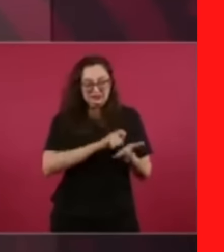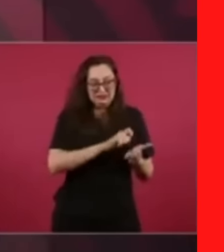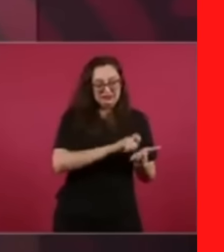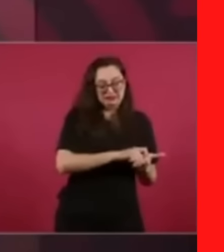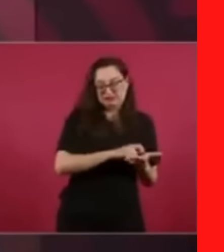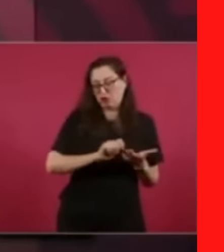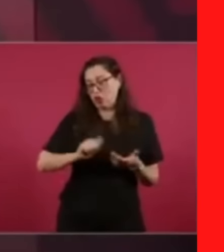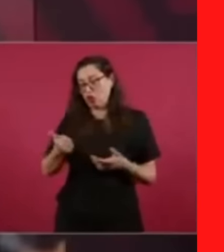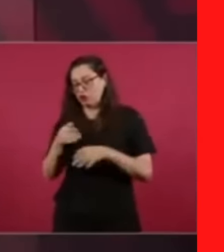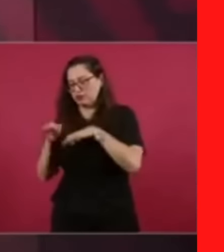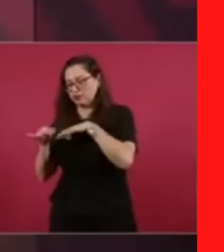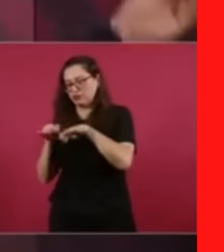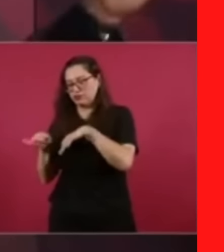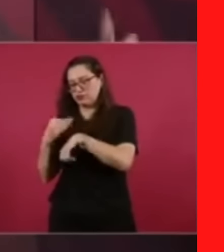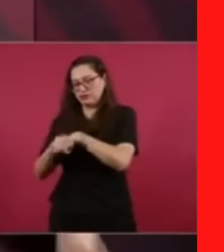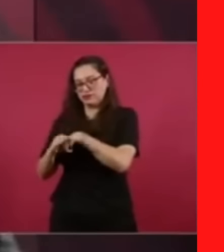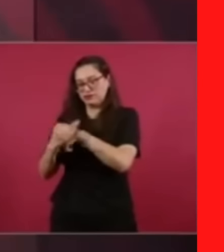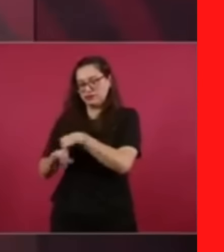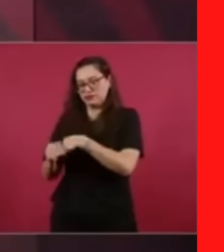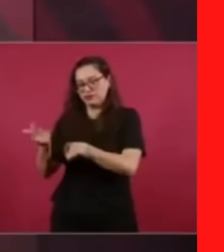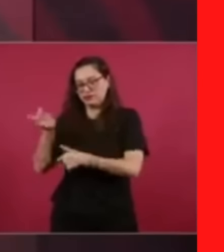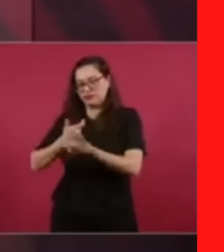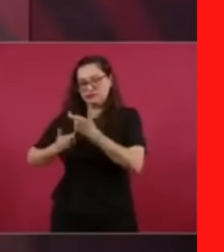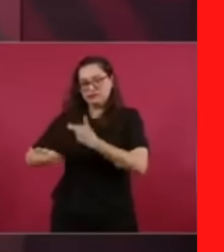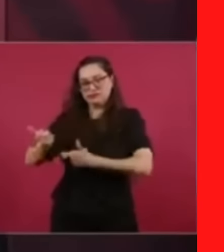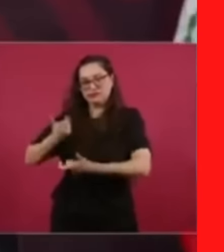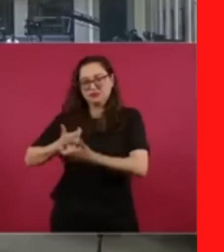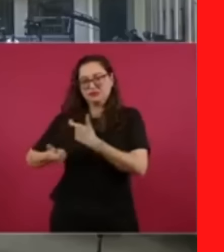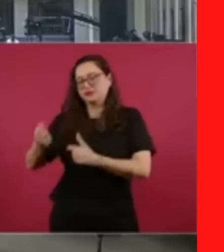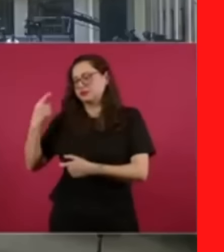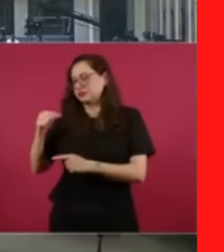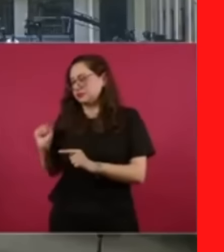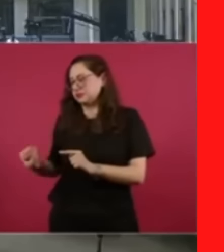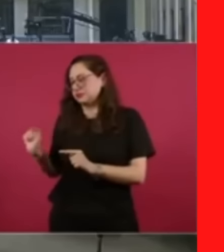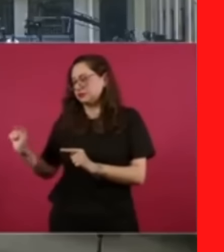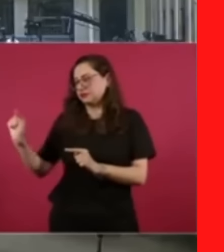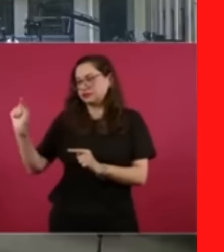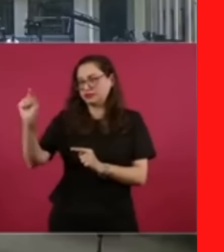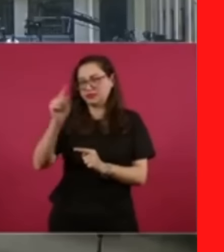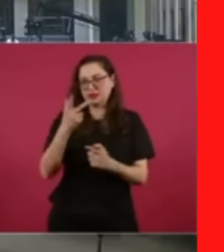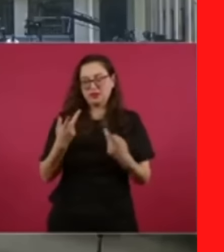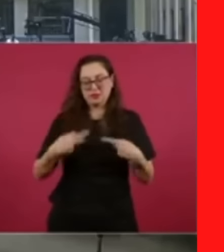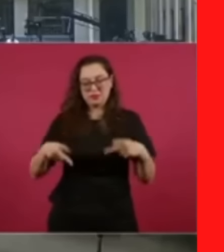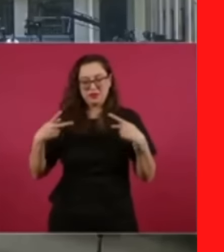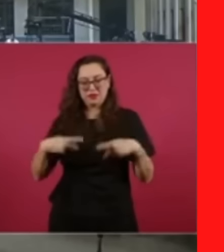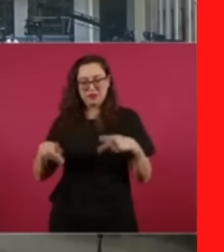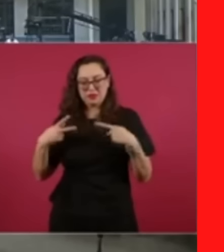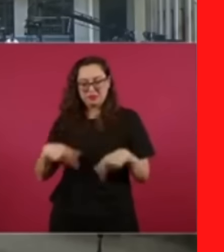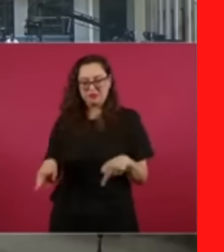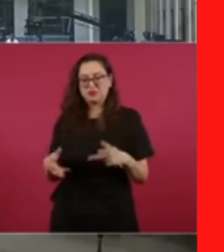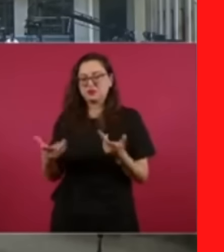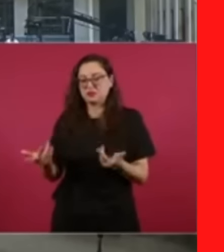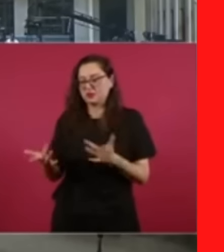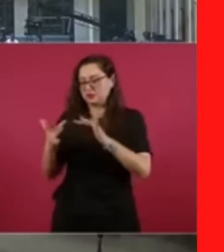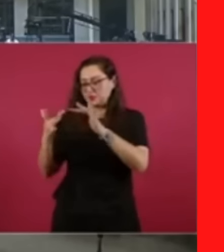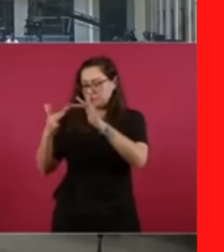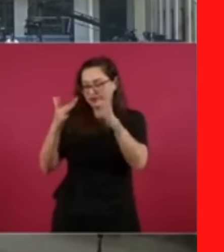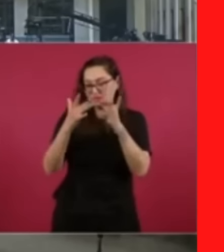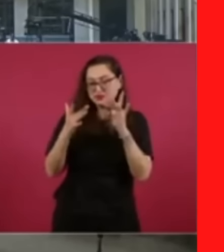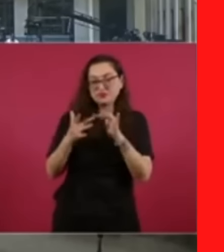tenía con Mutis y tenía con El Gabo y con todos ellos muy buena relación.